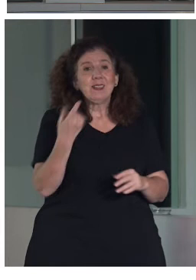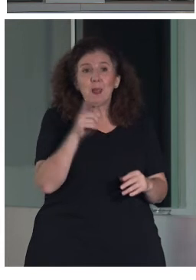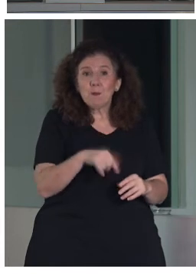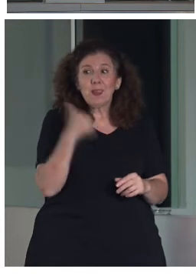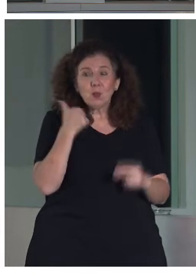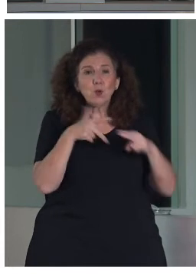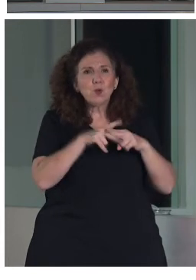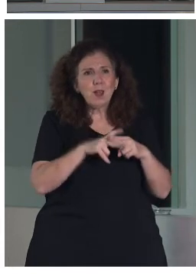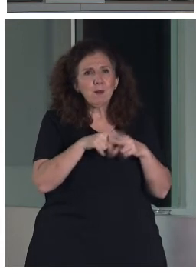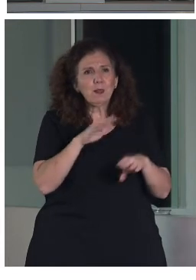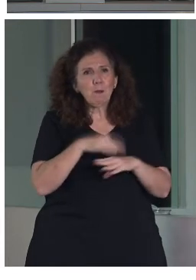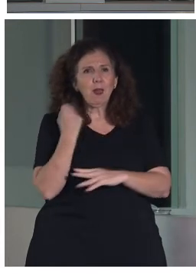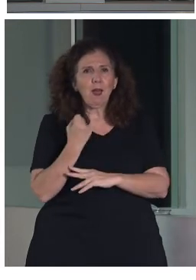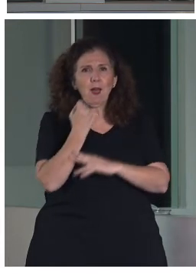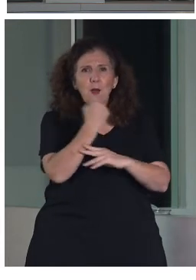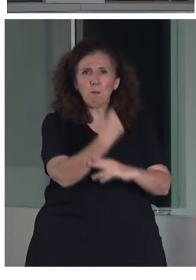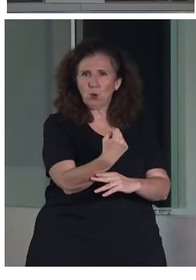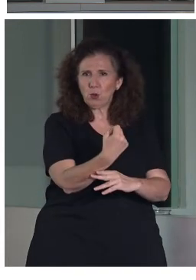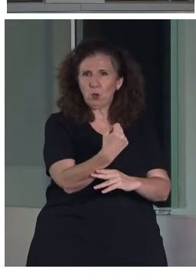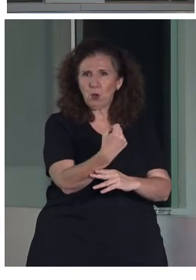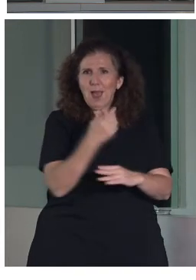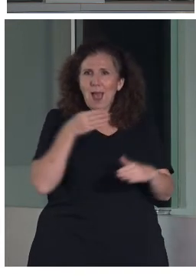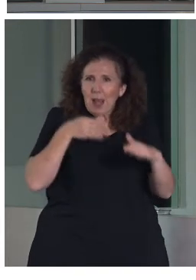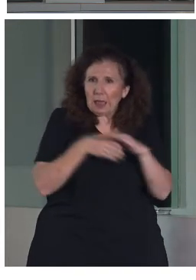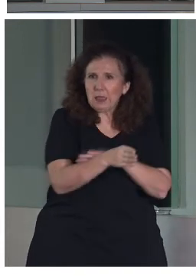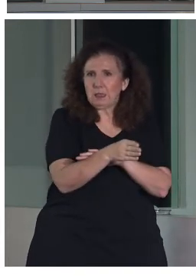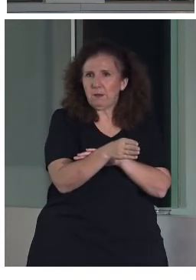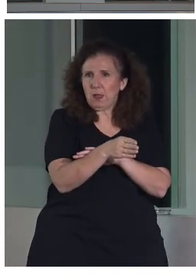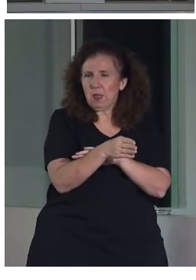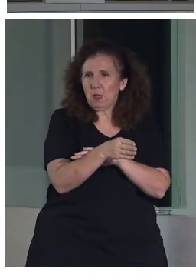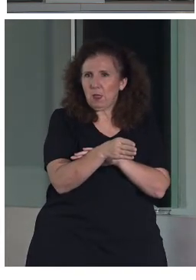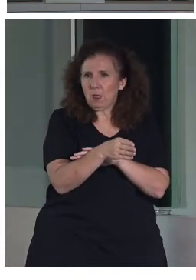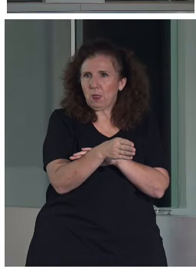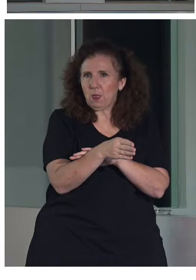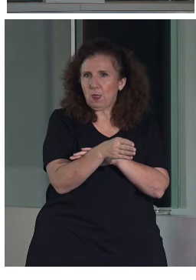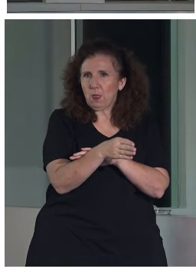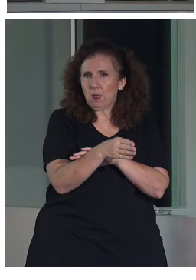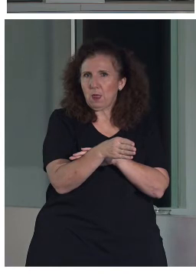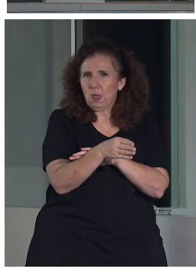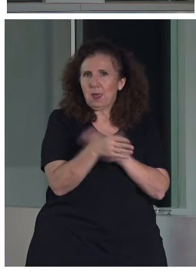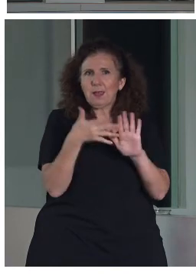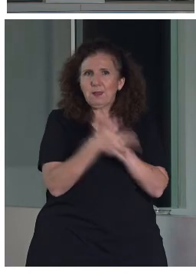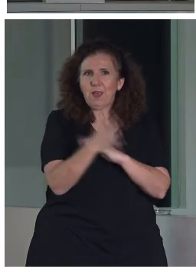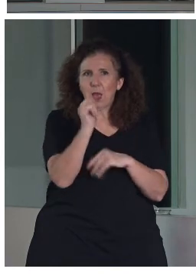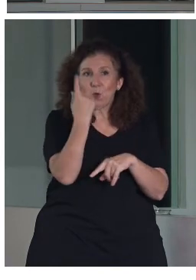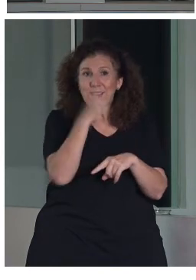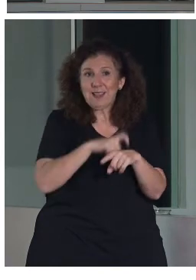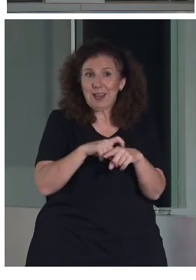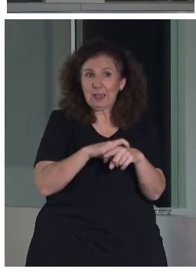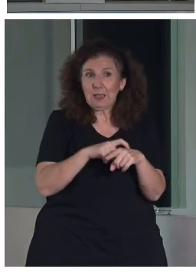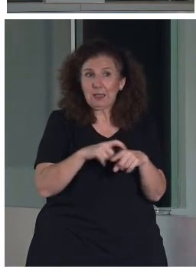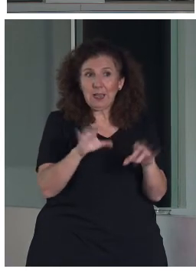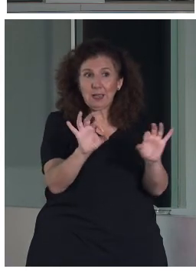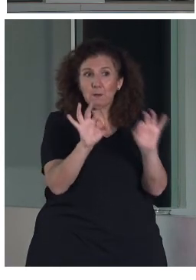herramienta de apoyo, de accesibilidad. ¿De acuerdo? Entonces, tiene unas características específicas